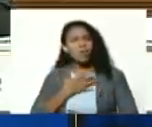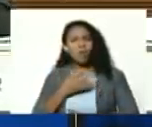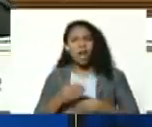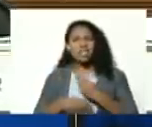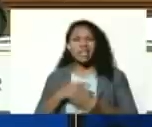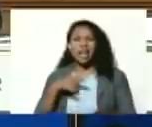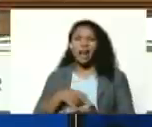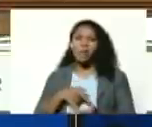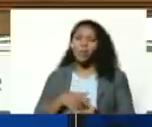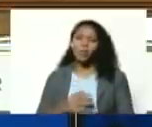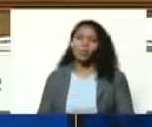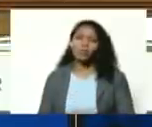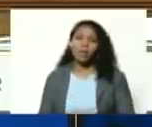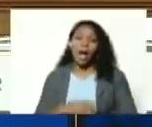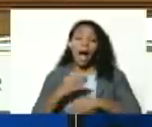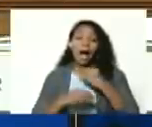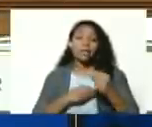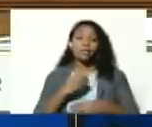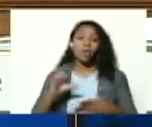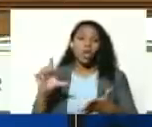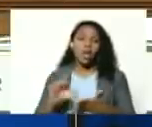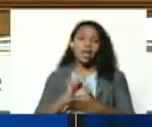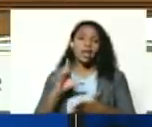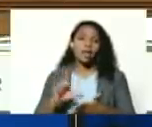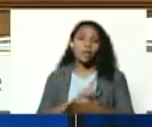Carabobo y han hecho un libro